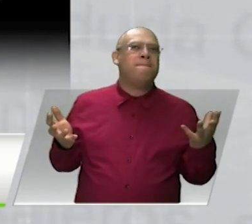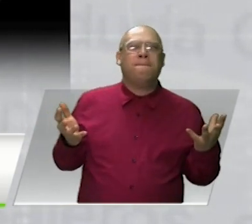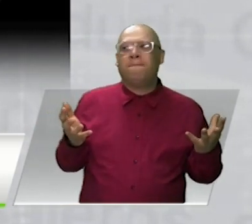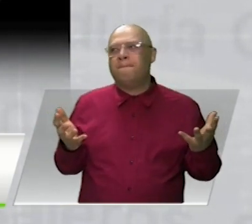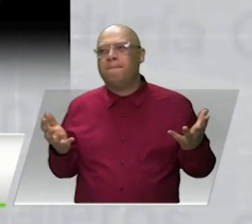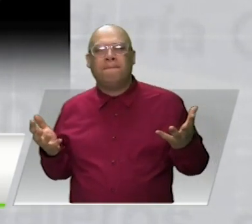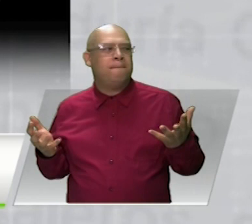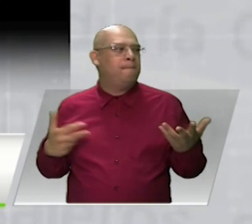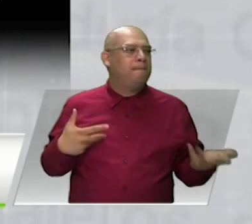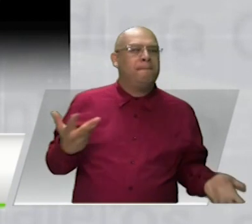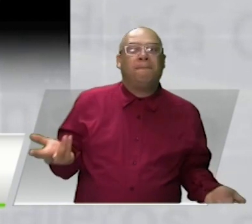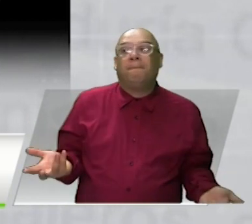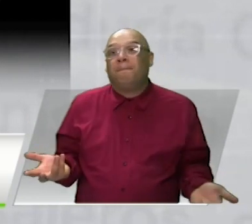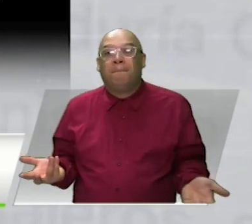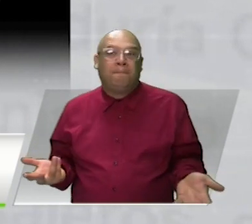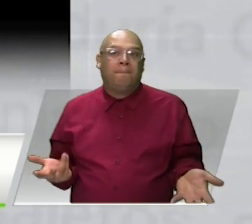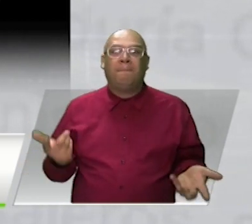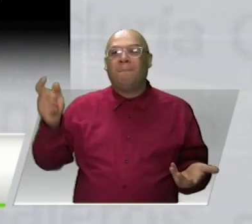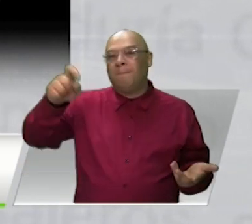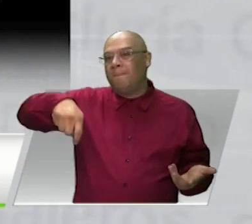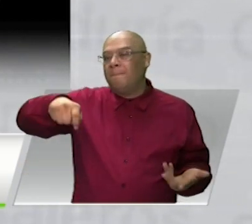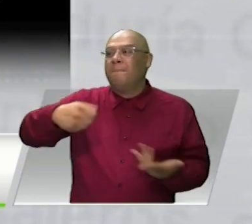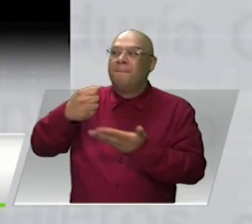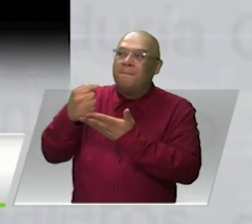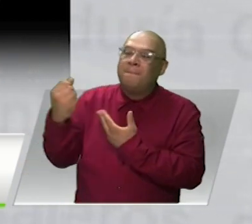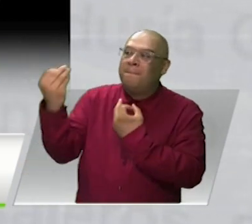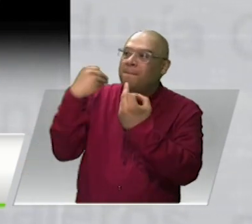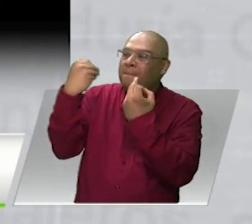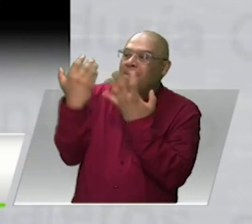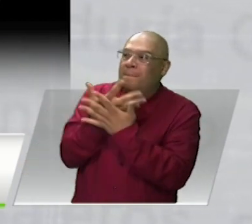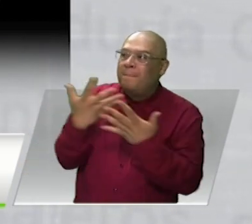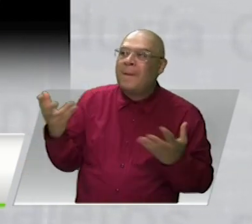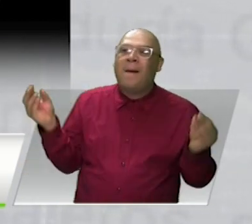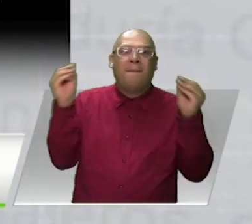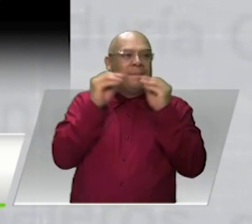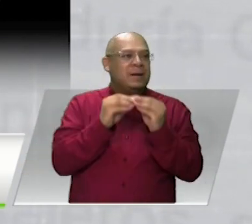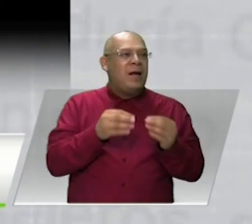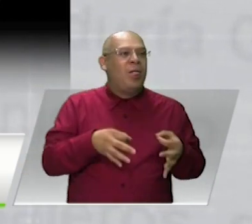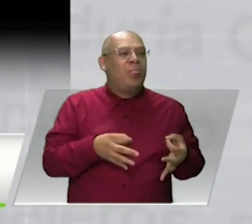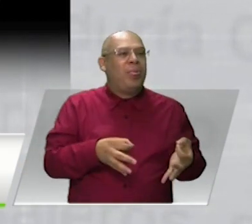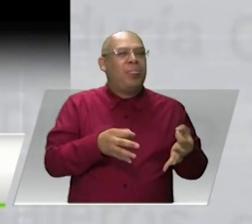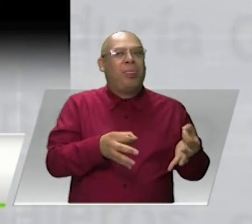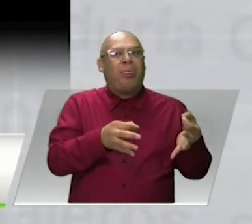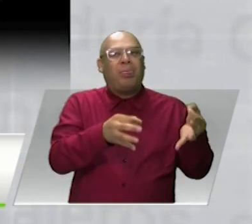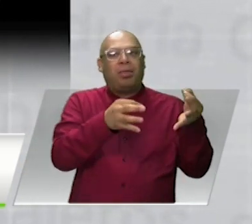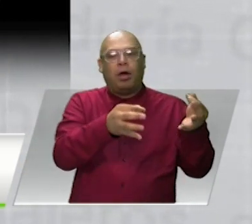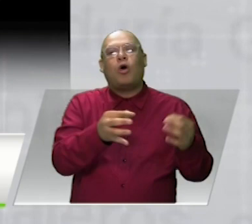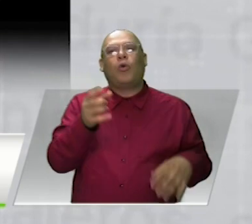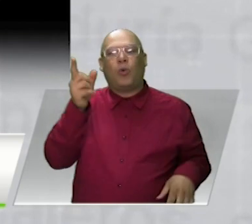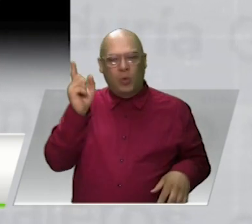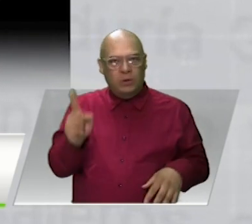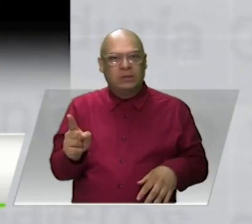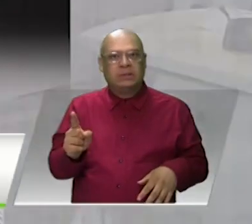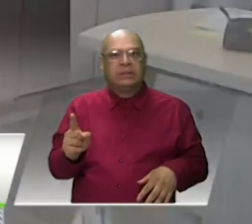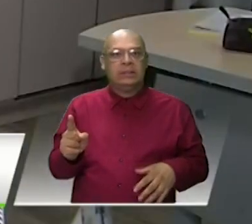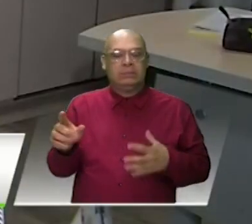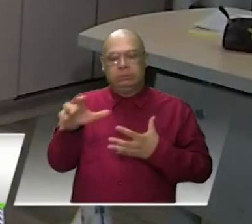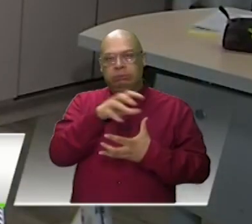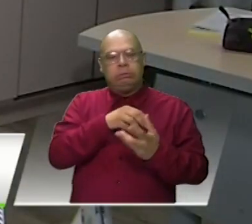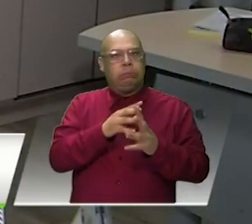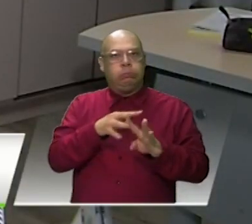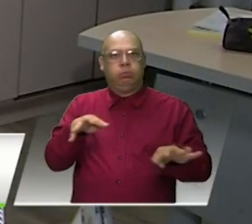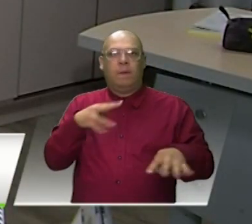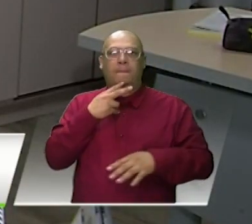las terminales aéreas a solicitar información y la demora en su atención está generando una gran congestión.